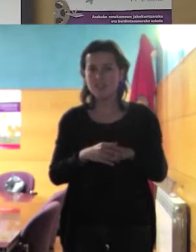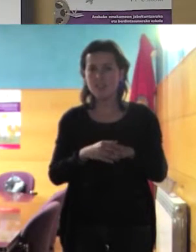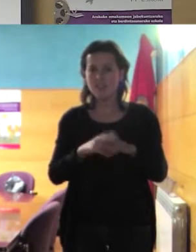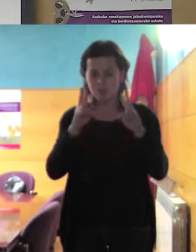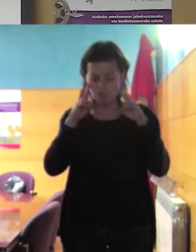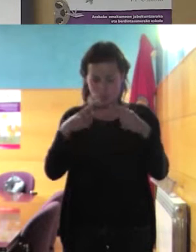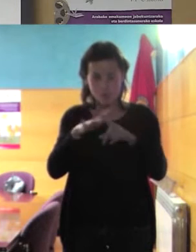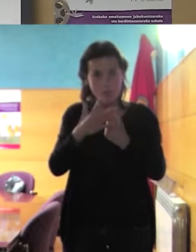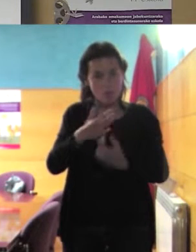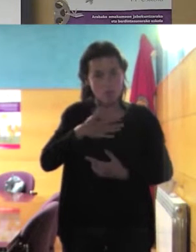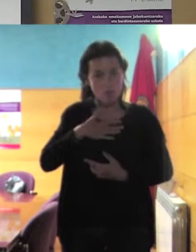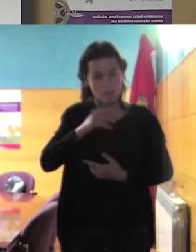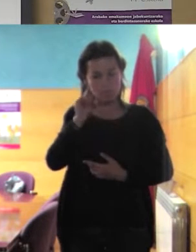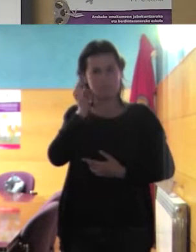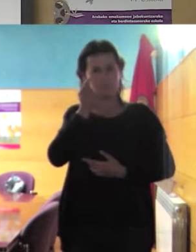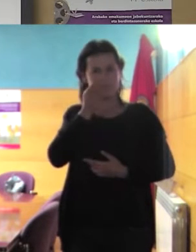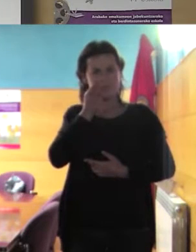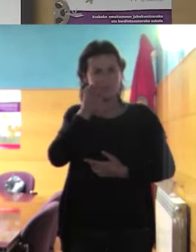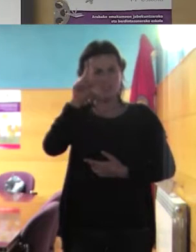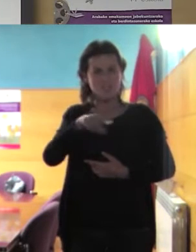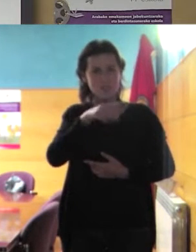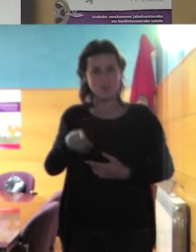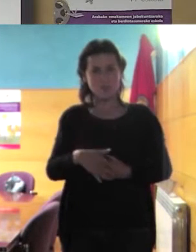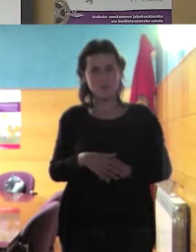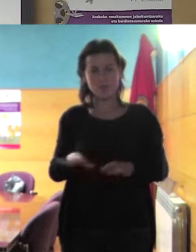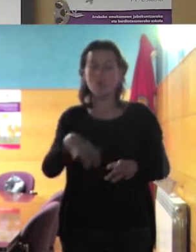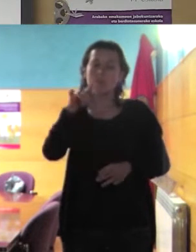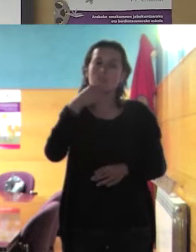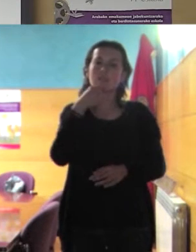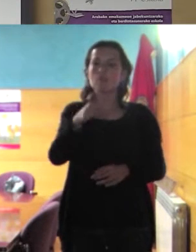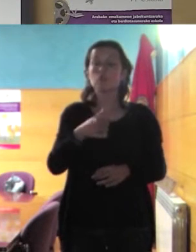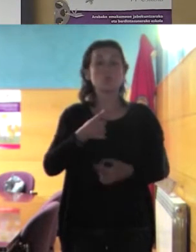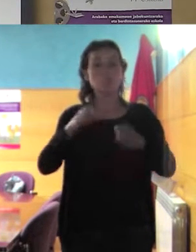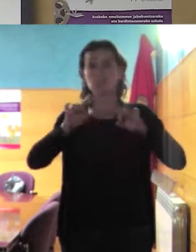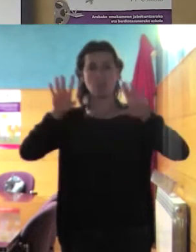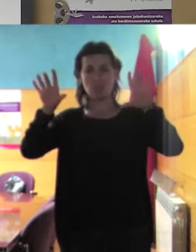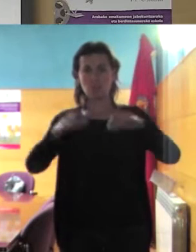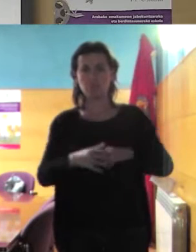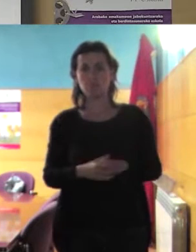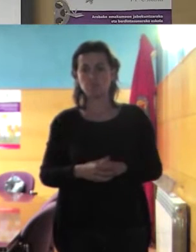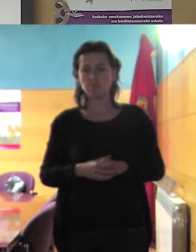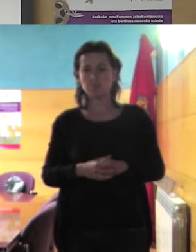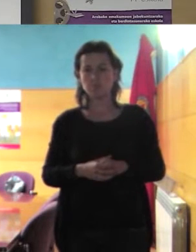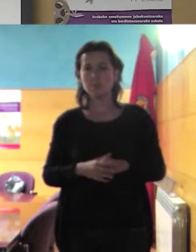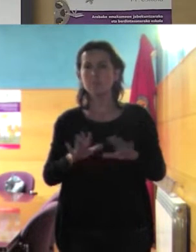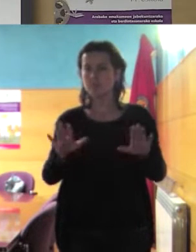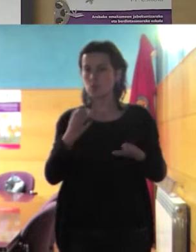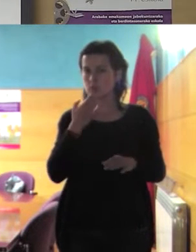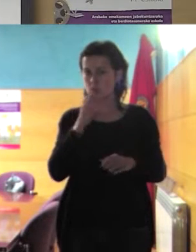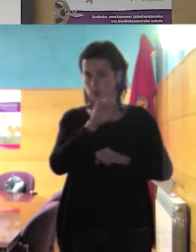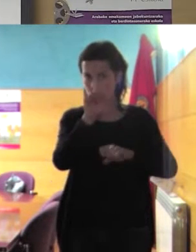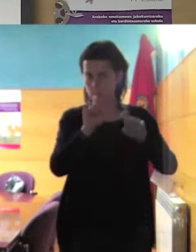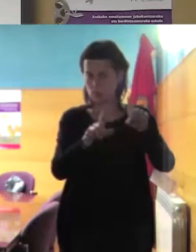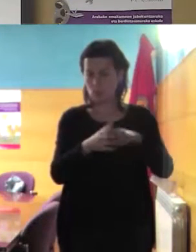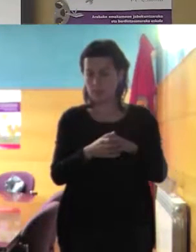pasa? y luego decimos soy libre sí pero a veces basta con preguntarme ¿qué pasaría en mi entorno